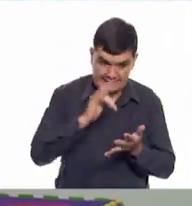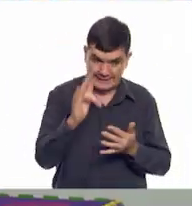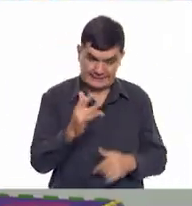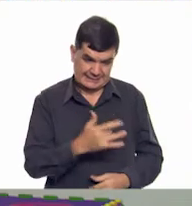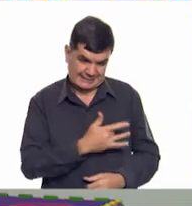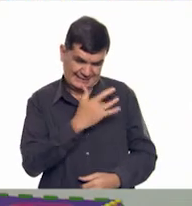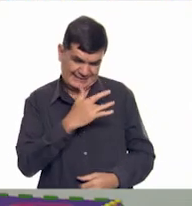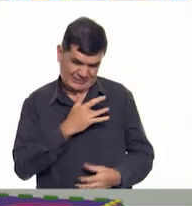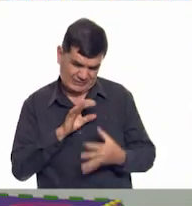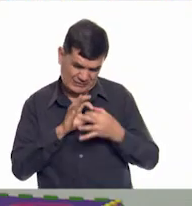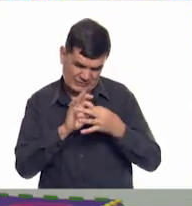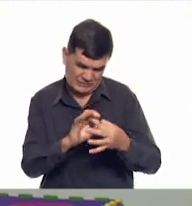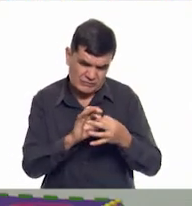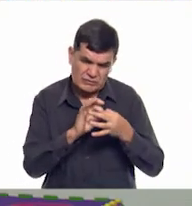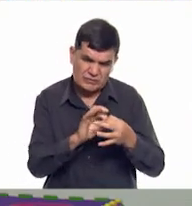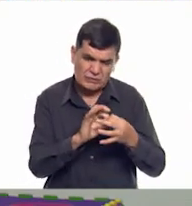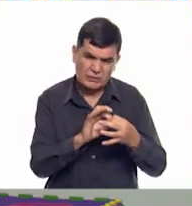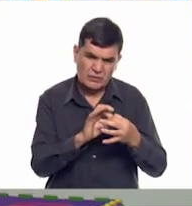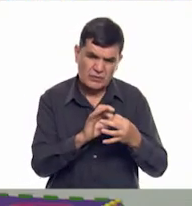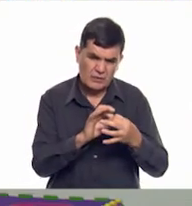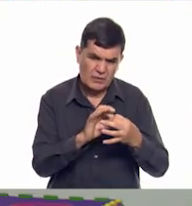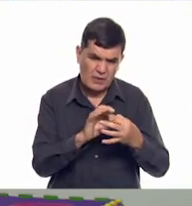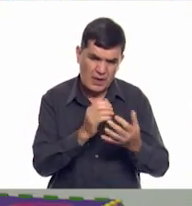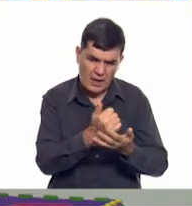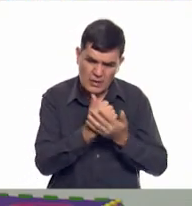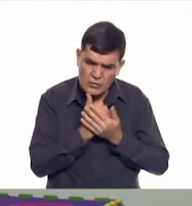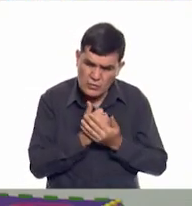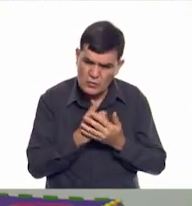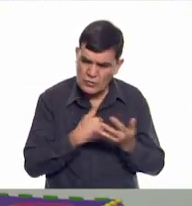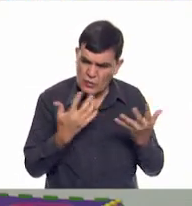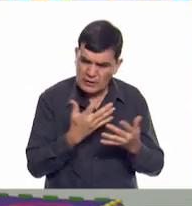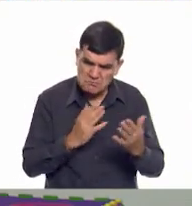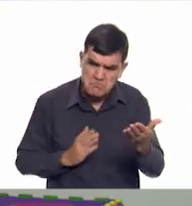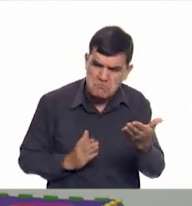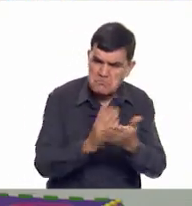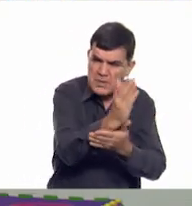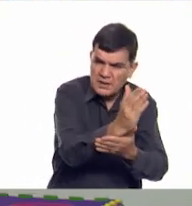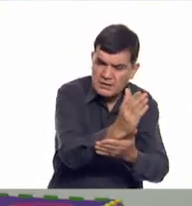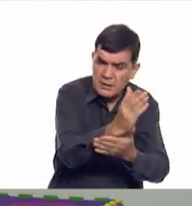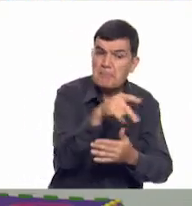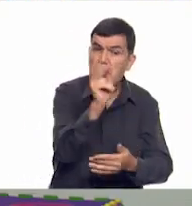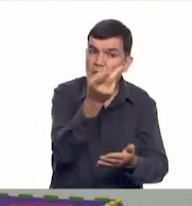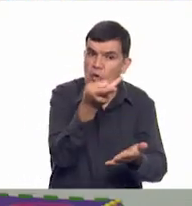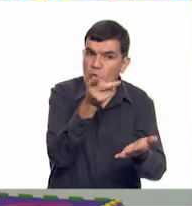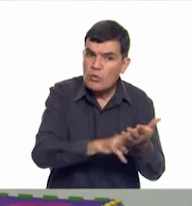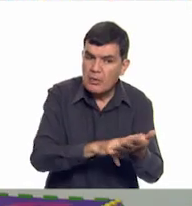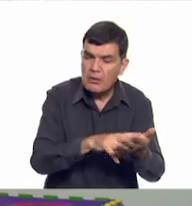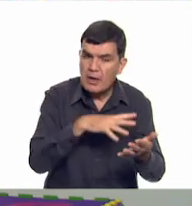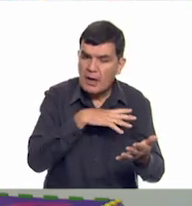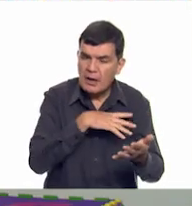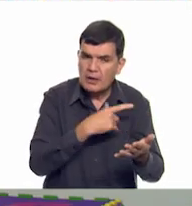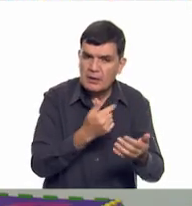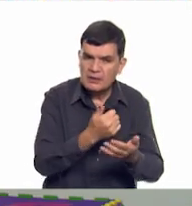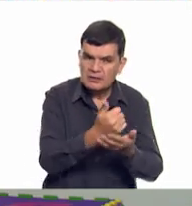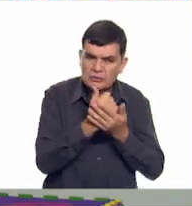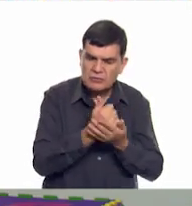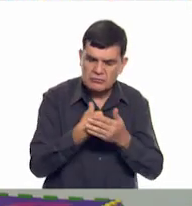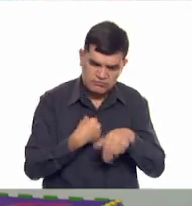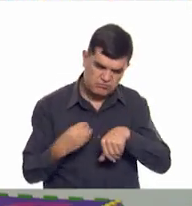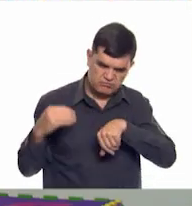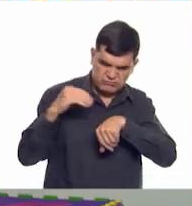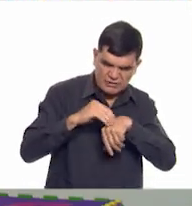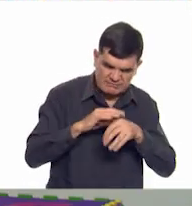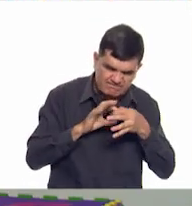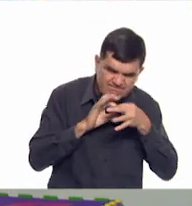sentimientos se crea un vínculo que me ayuda a realizar mis metas, pero al mismo tiempo me ayuda a establecer